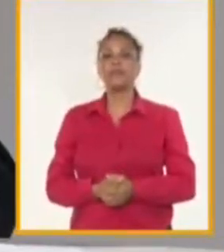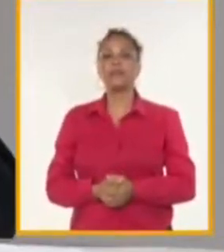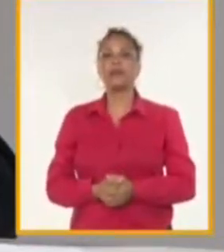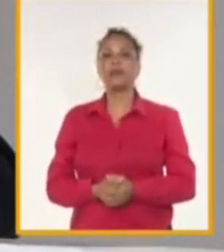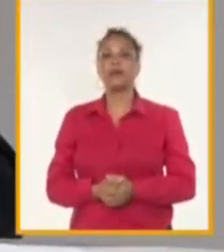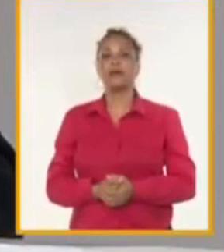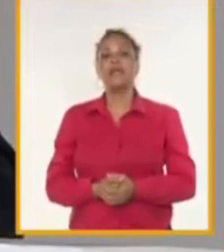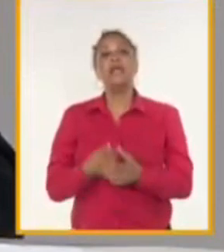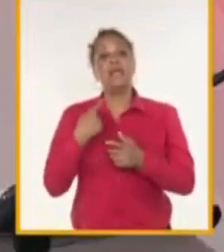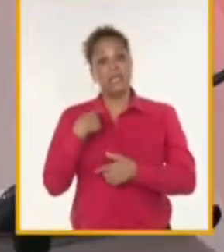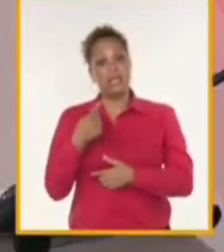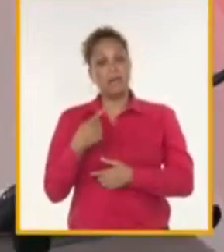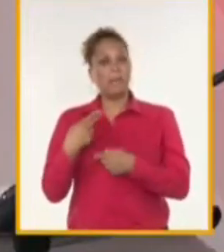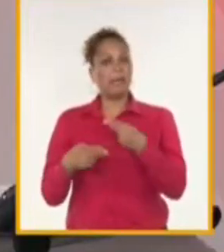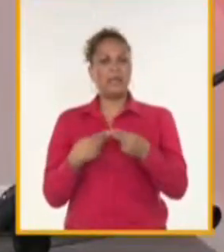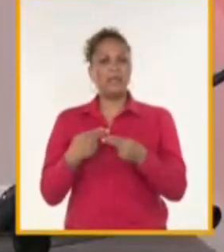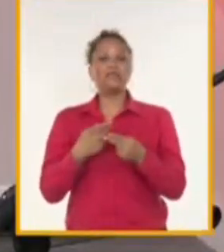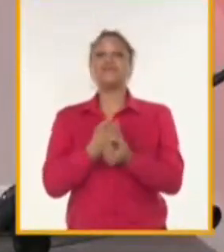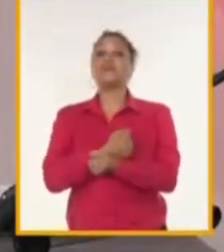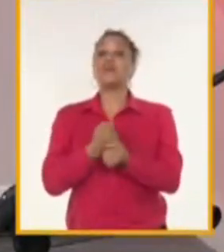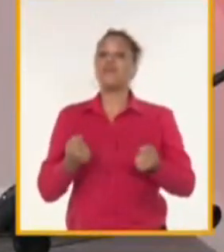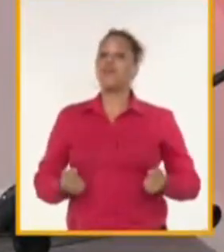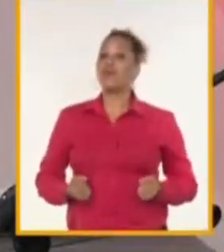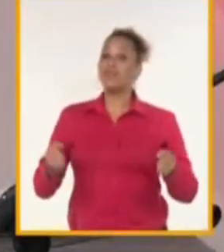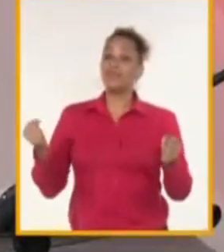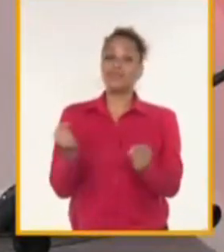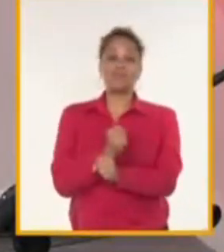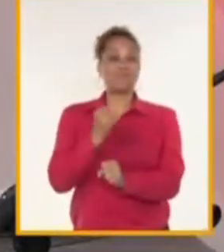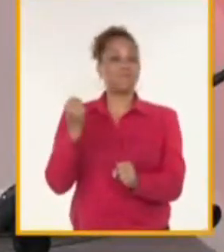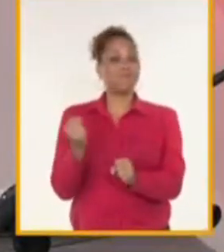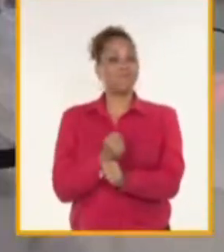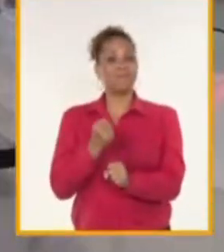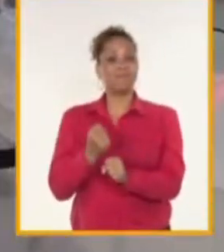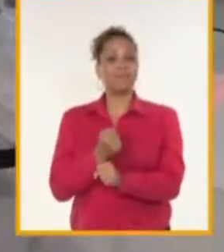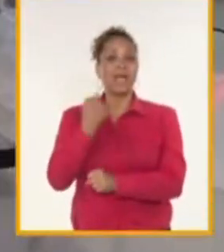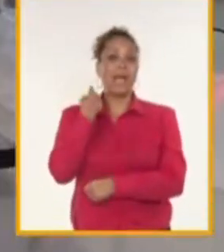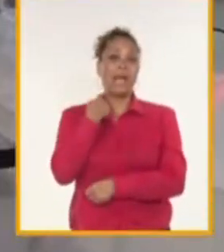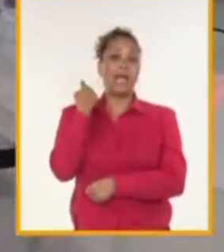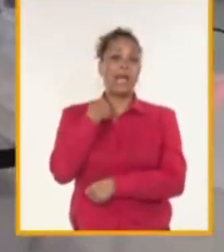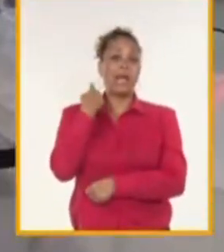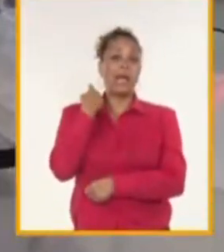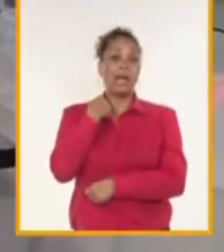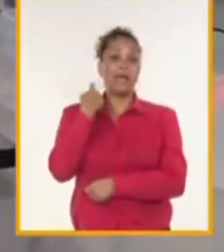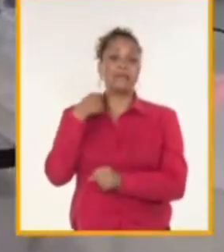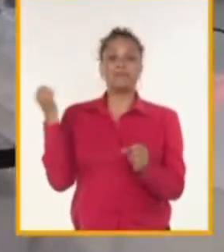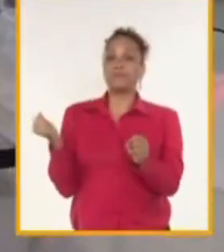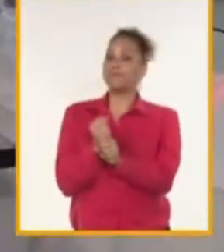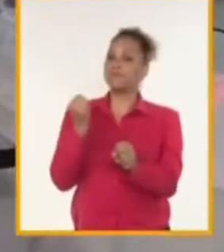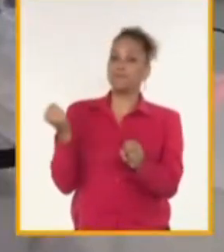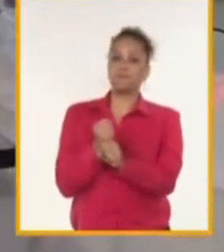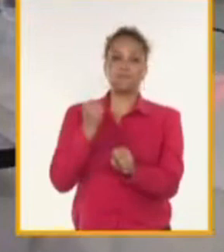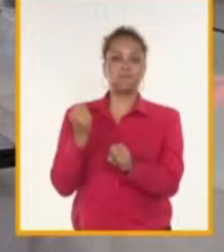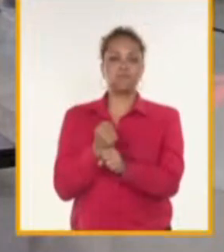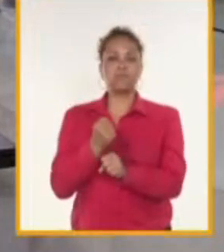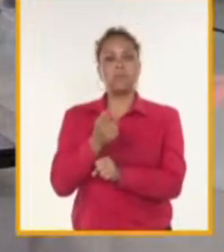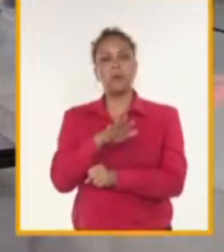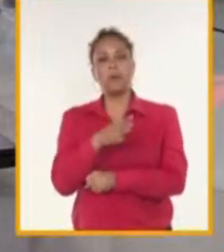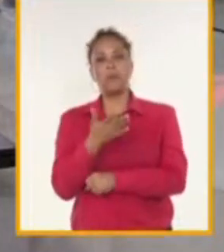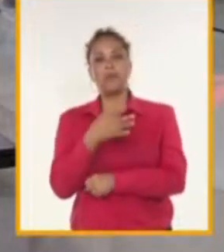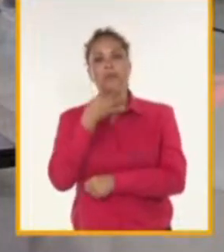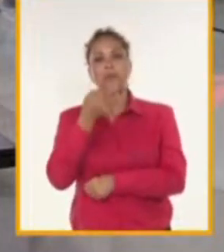requirió un esfuerzo intenso durante varios años. Eso requirió, como explicábamos,